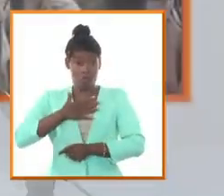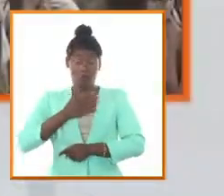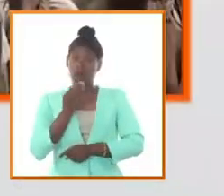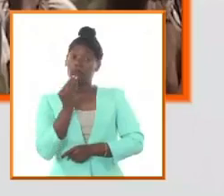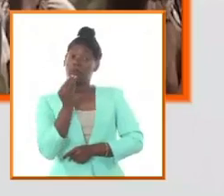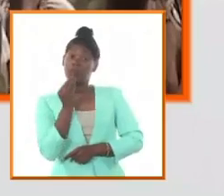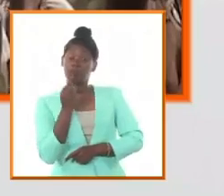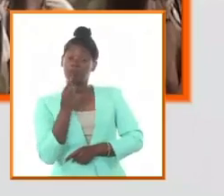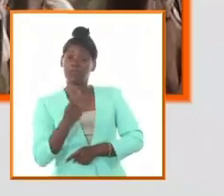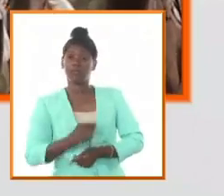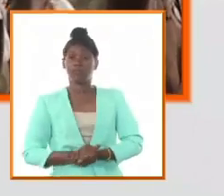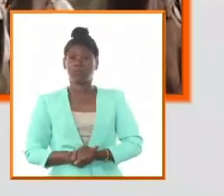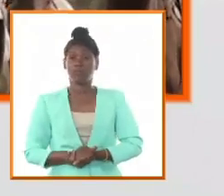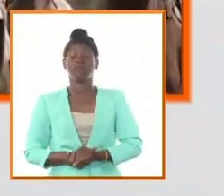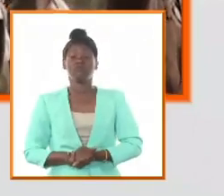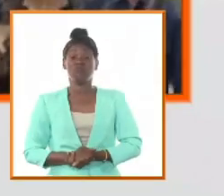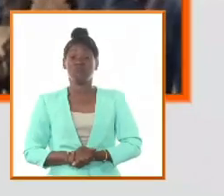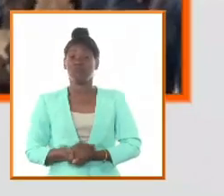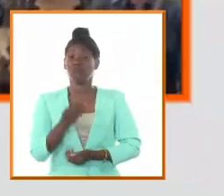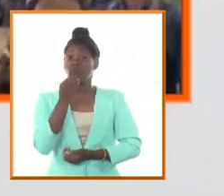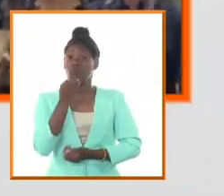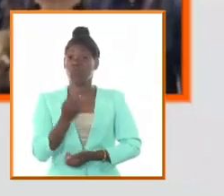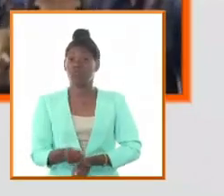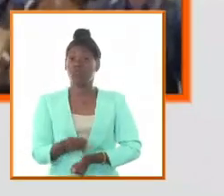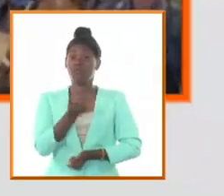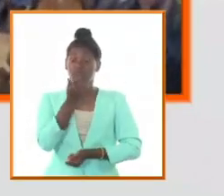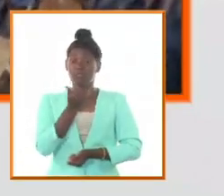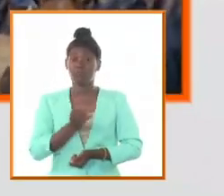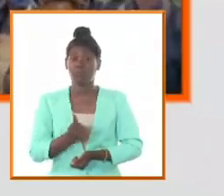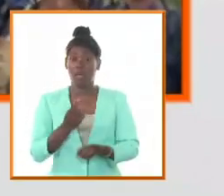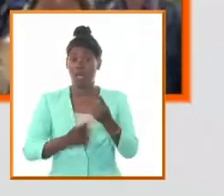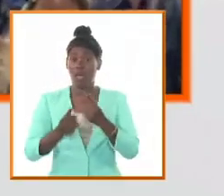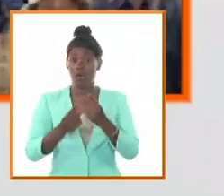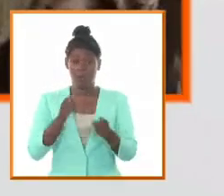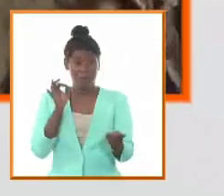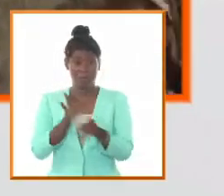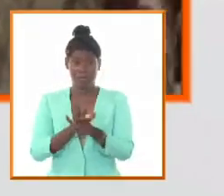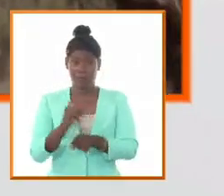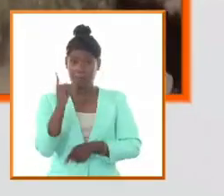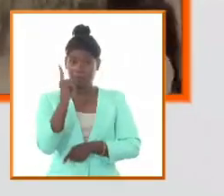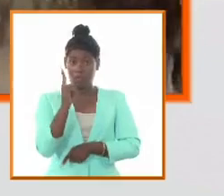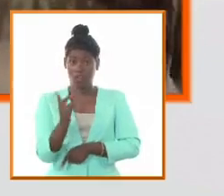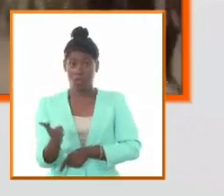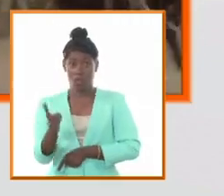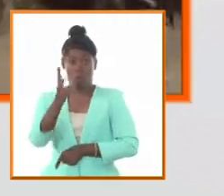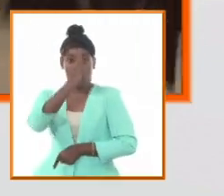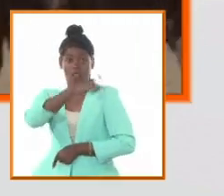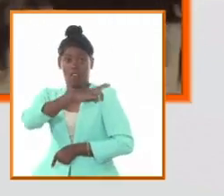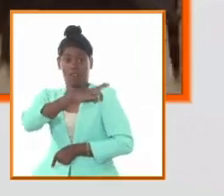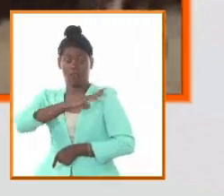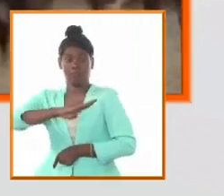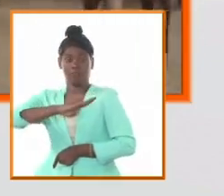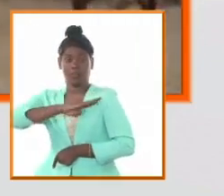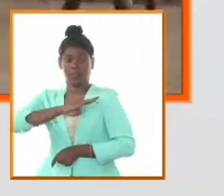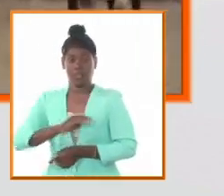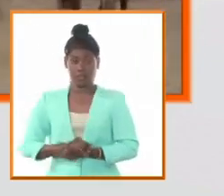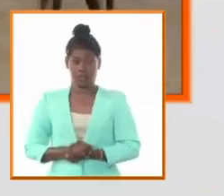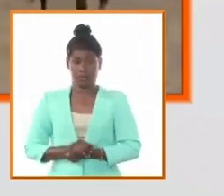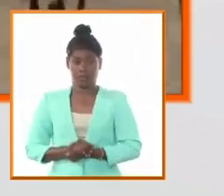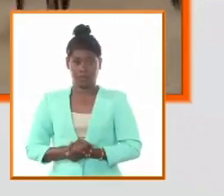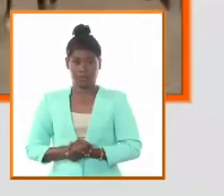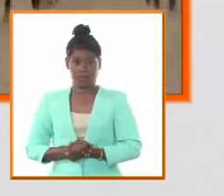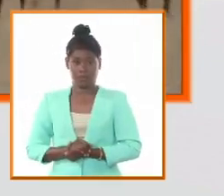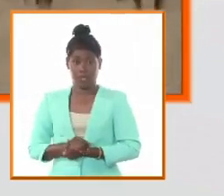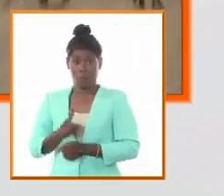a hacer que su rol mute y Agramonte se convierte con rapidez en un importante líder militar de la cámara